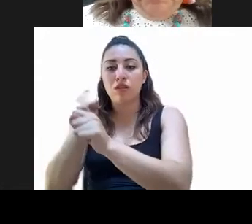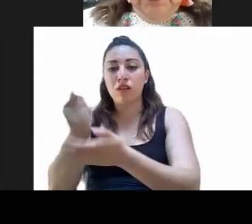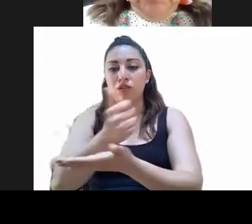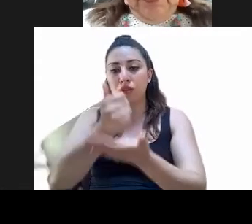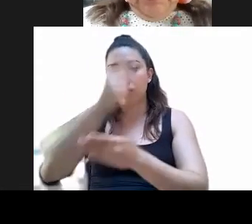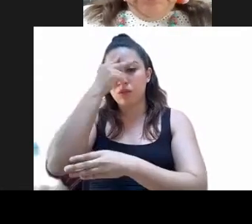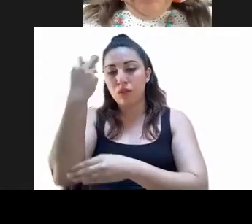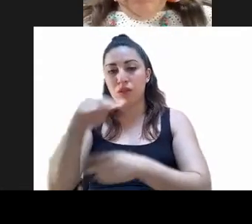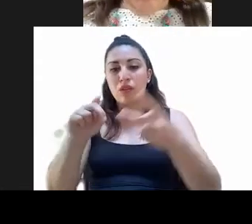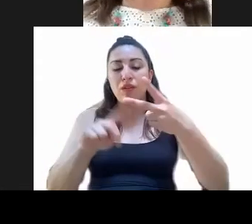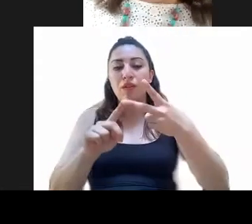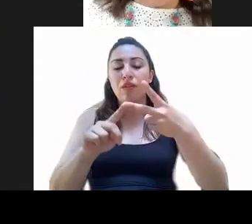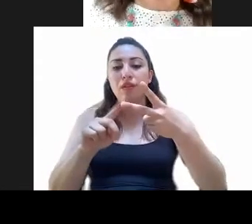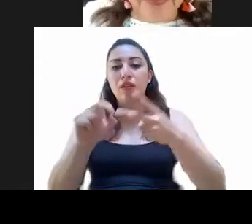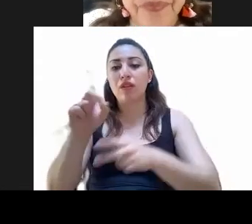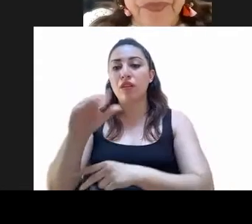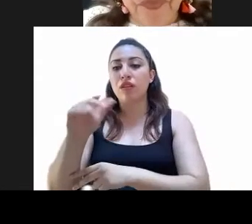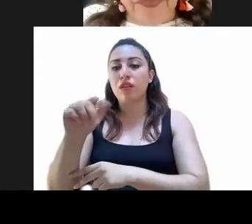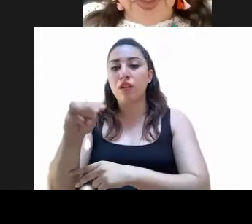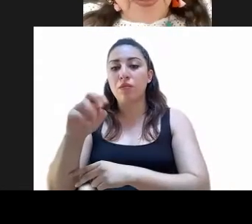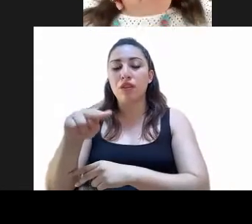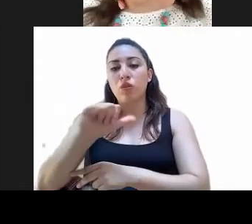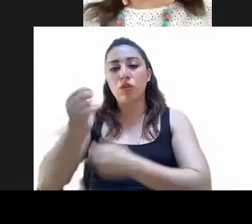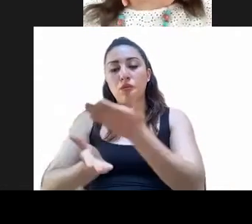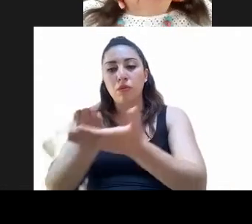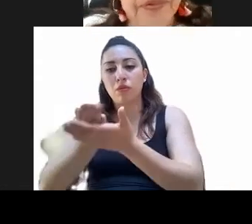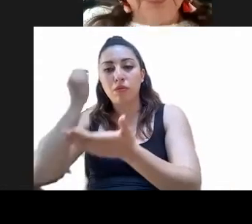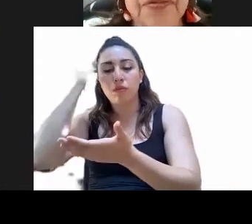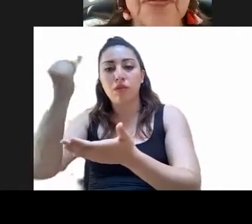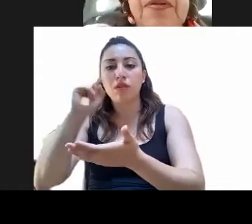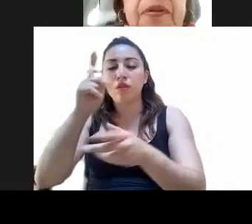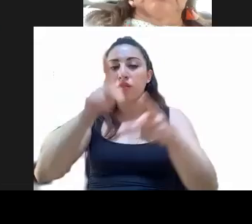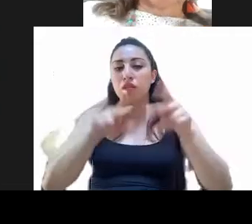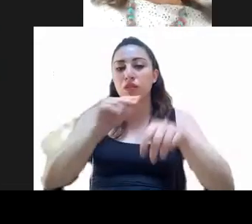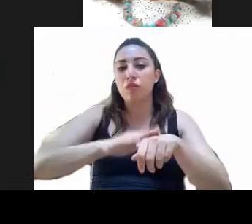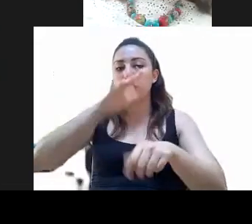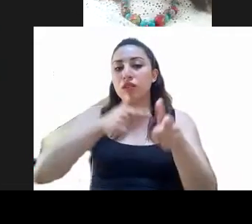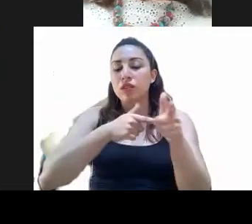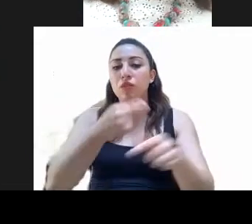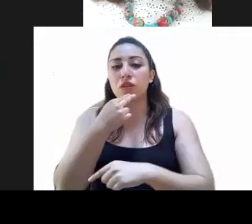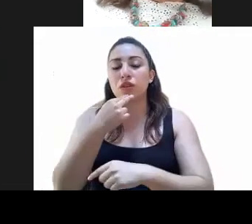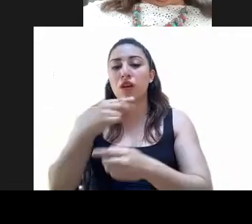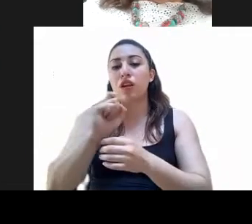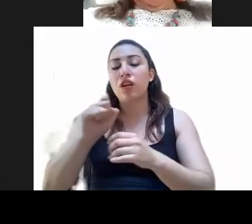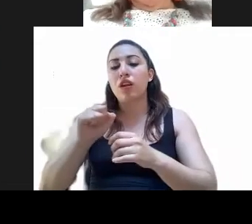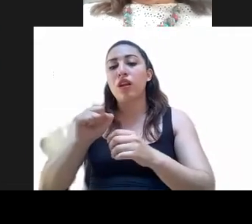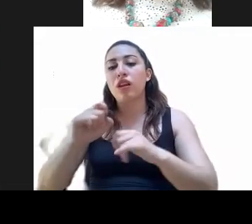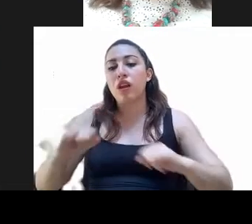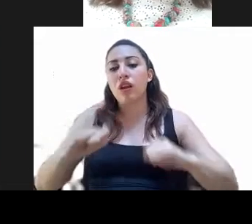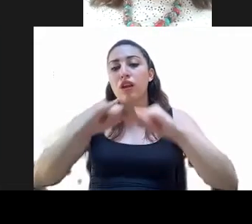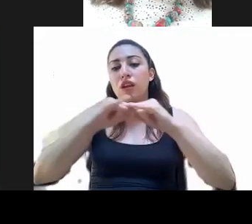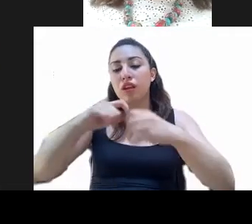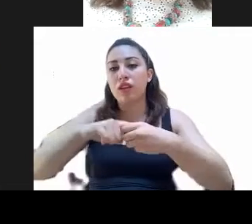Dictamen en sentido positivo de la iniciativa con proyecto de decreto por el que se abroga la ley de la institución descentralizada de servicio público